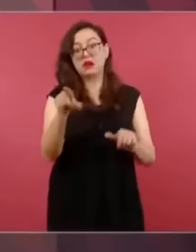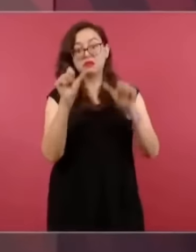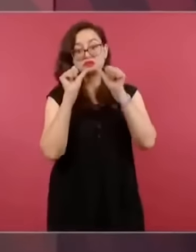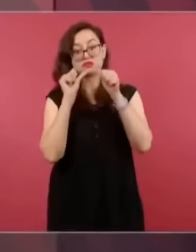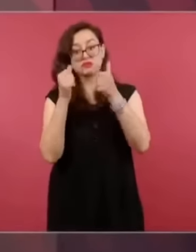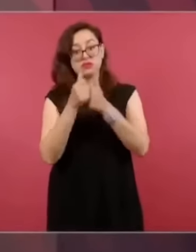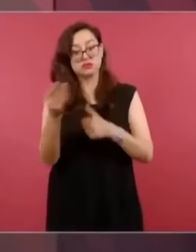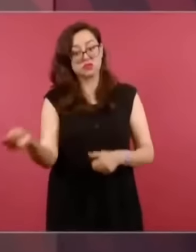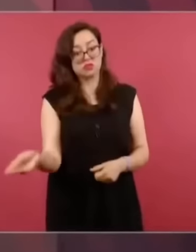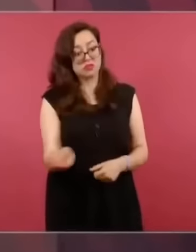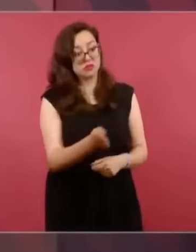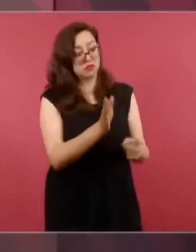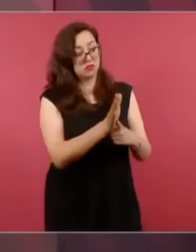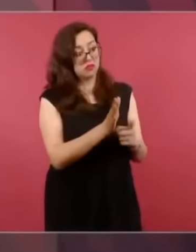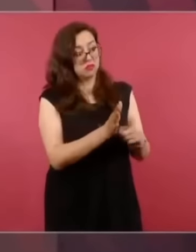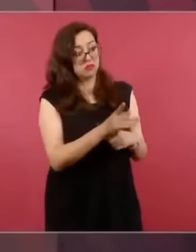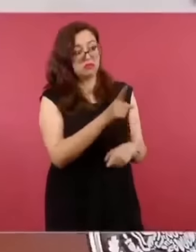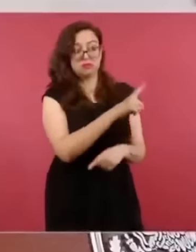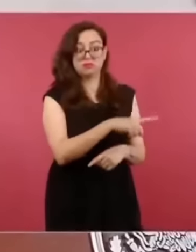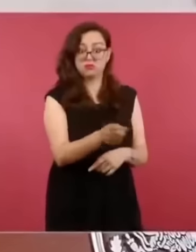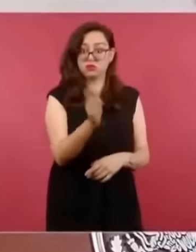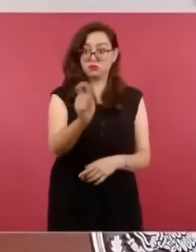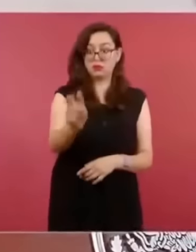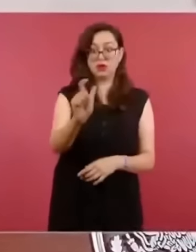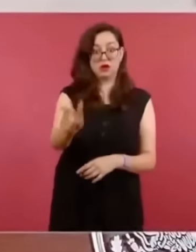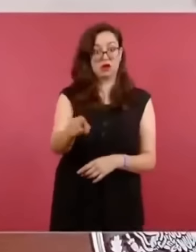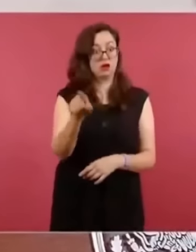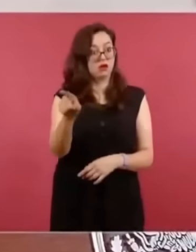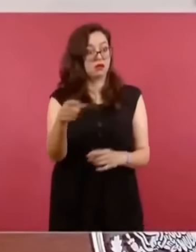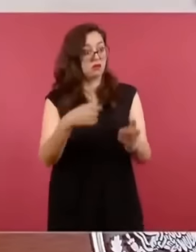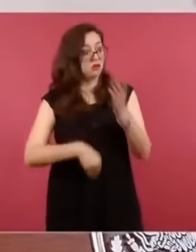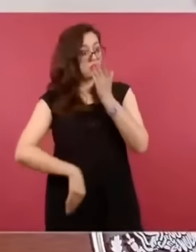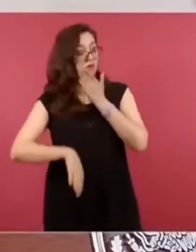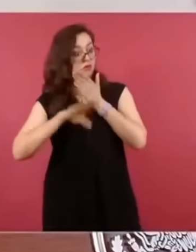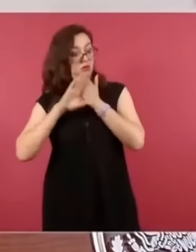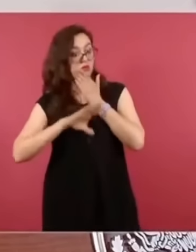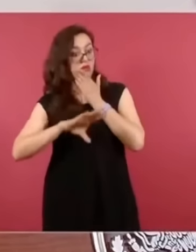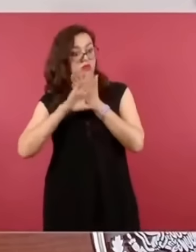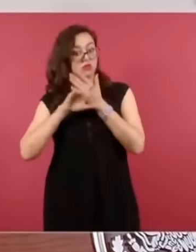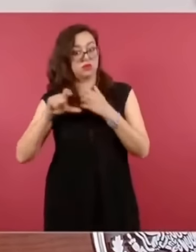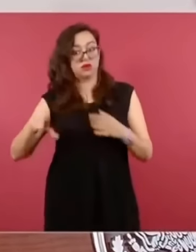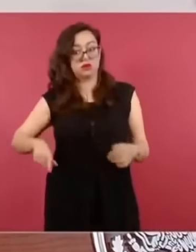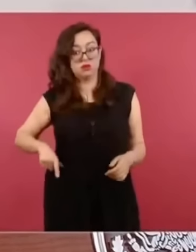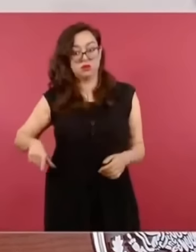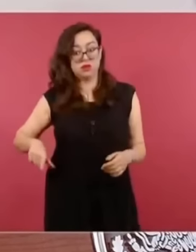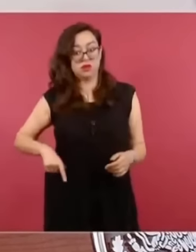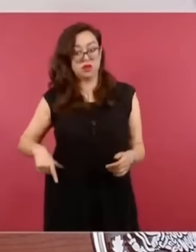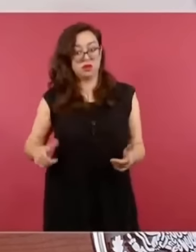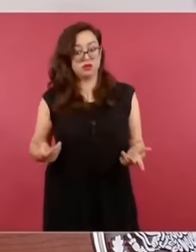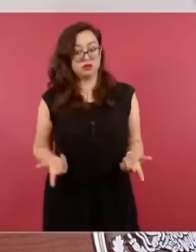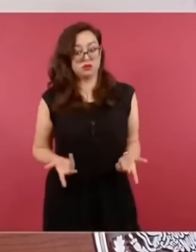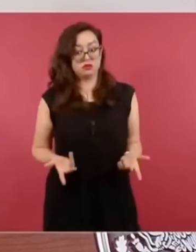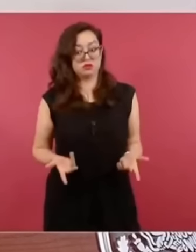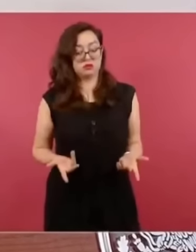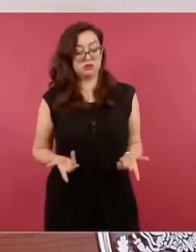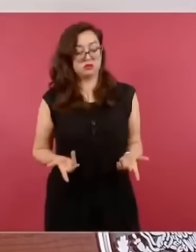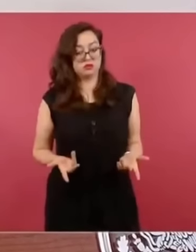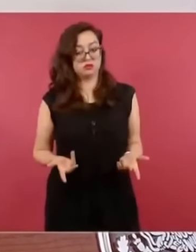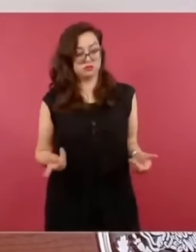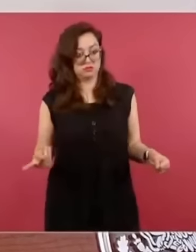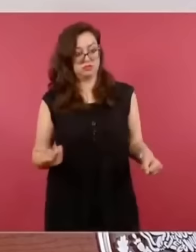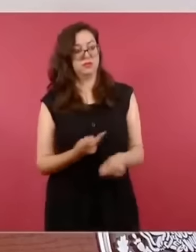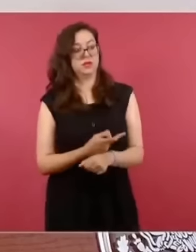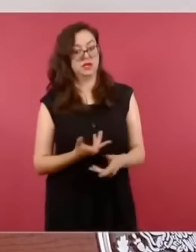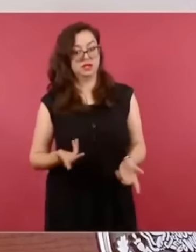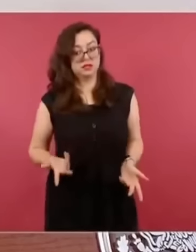atacando de manera abierta a un gobierno legal